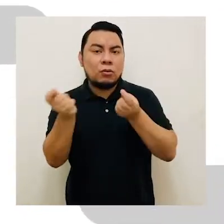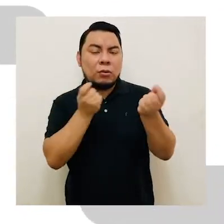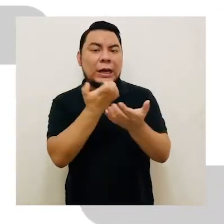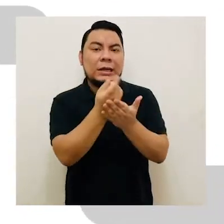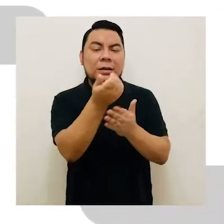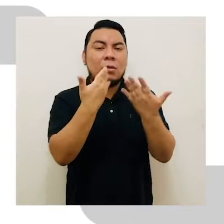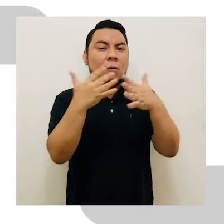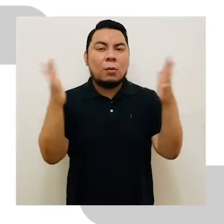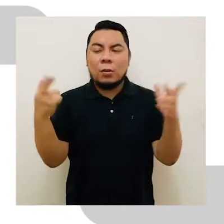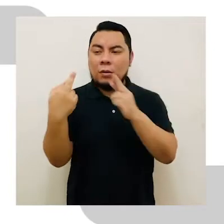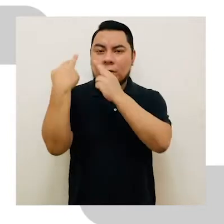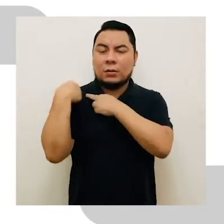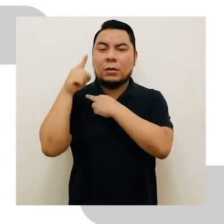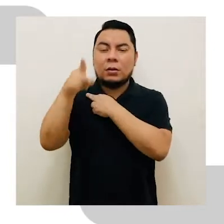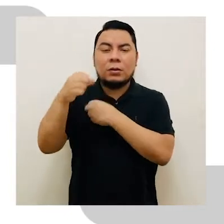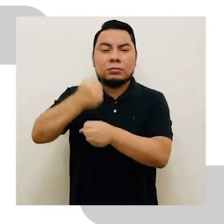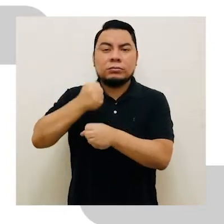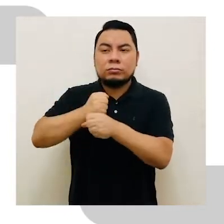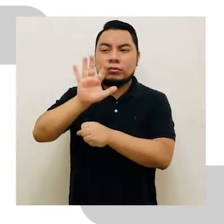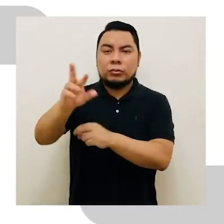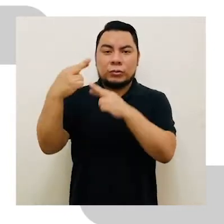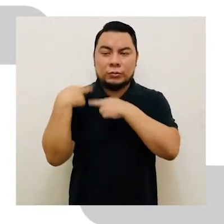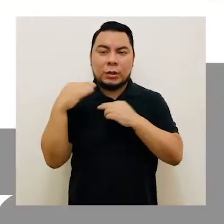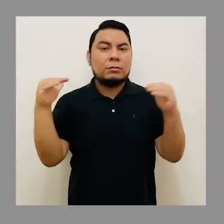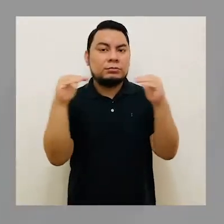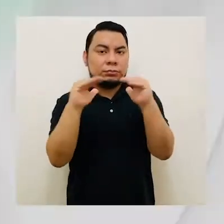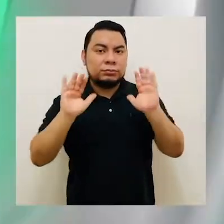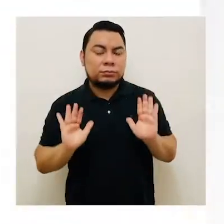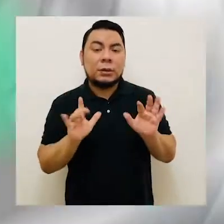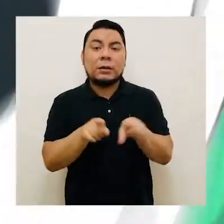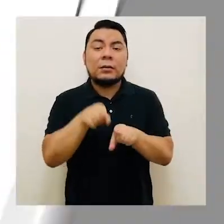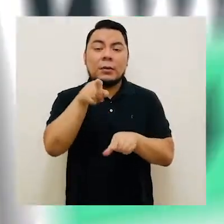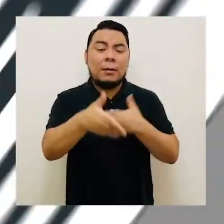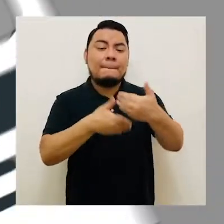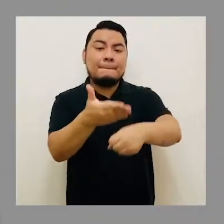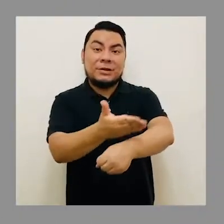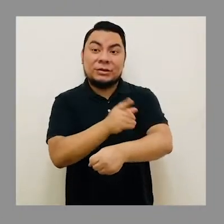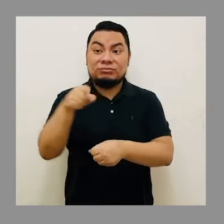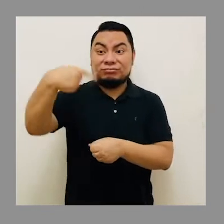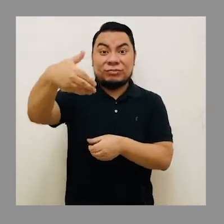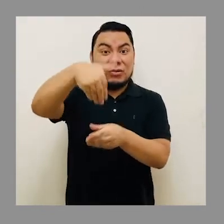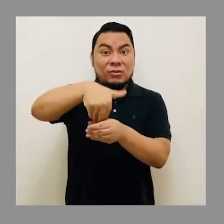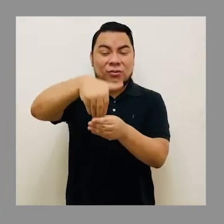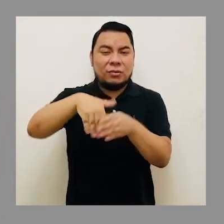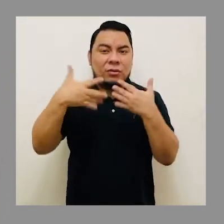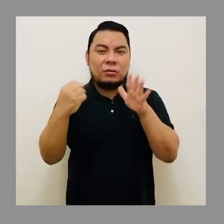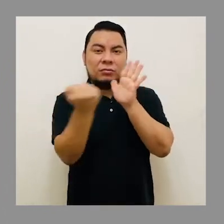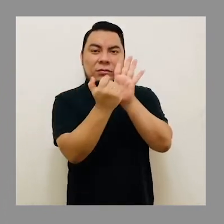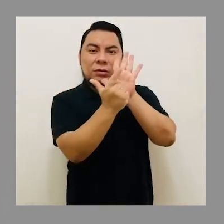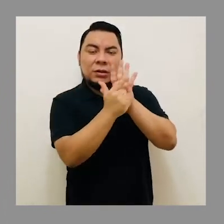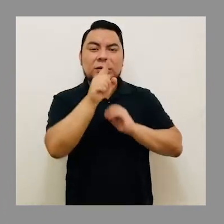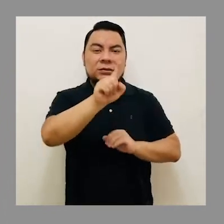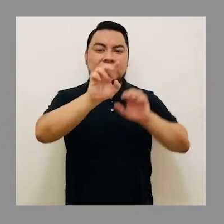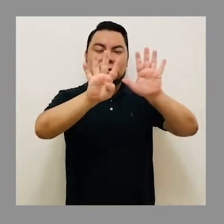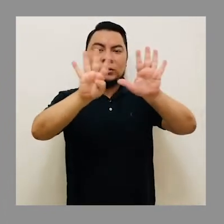económica o de cualquier otra índole en el desempeño de sus funciones. En el marco del actual proceso electoral, se ha emitido el Decreto